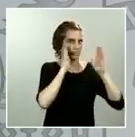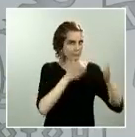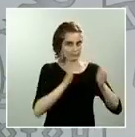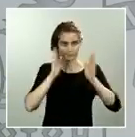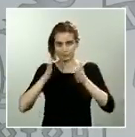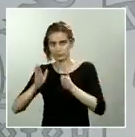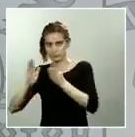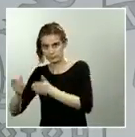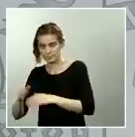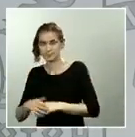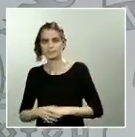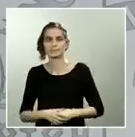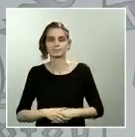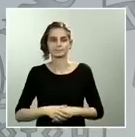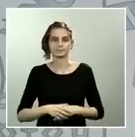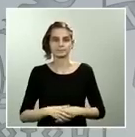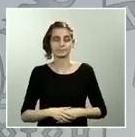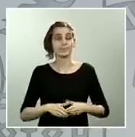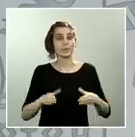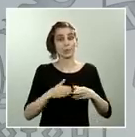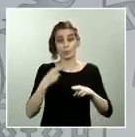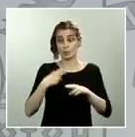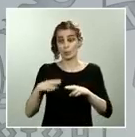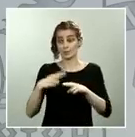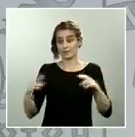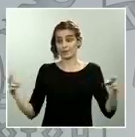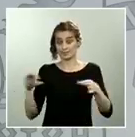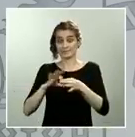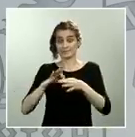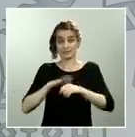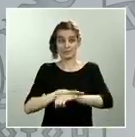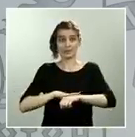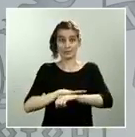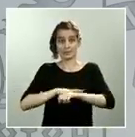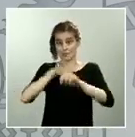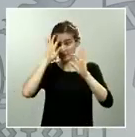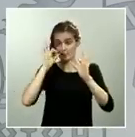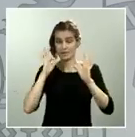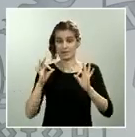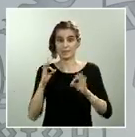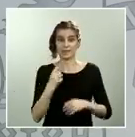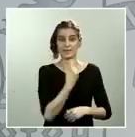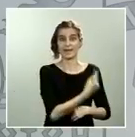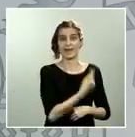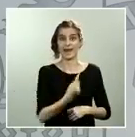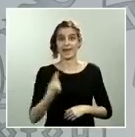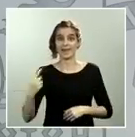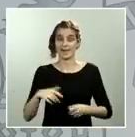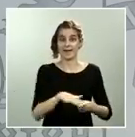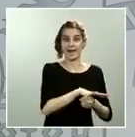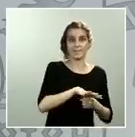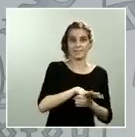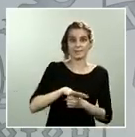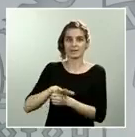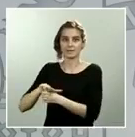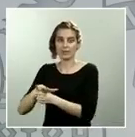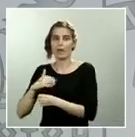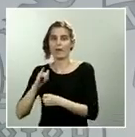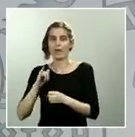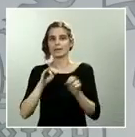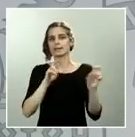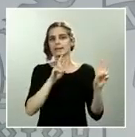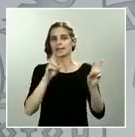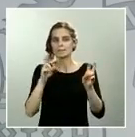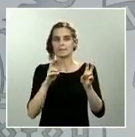evidentemente, sobre cada una de esas materias tiene elementos, tiene cuestiones que le parecen prioritarias, que se puedan abordar